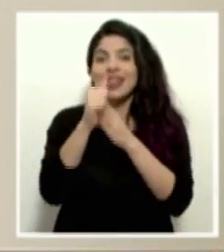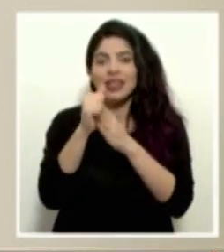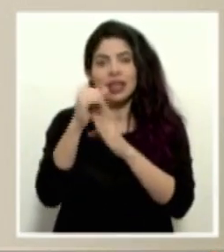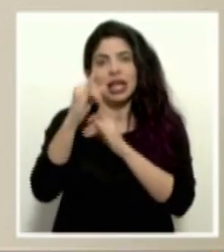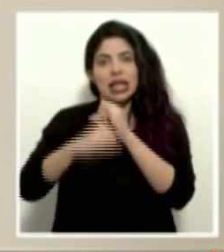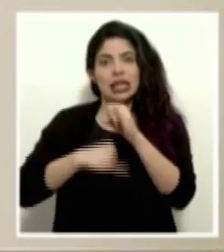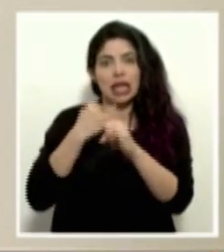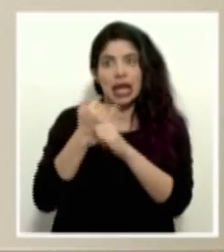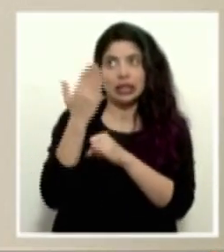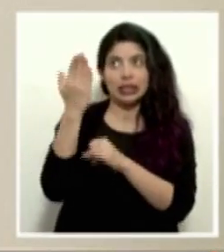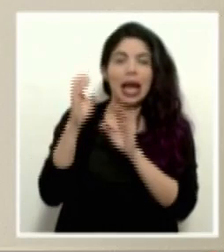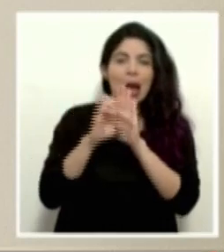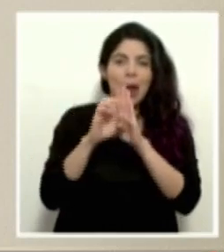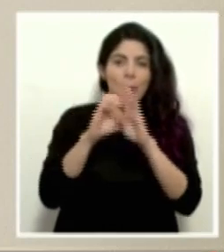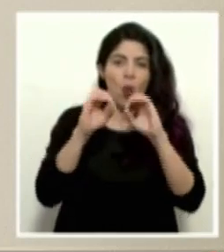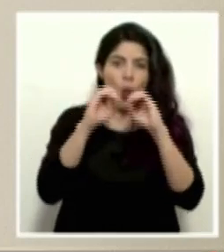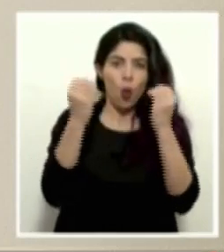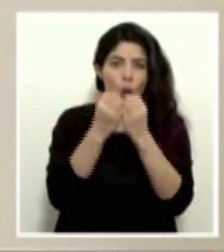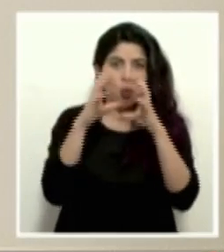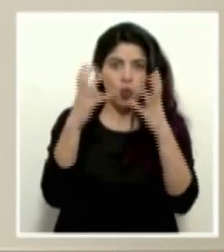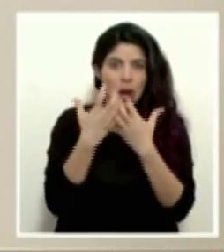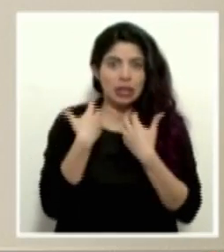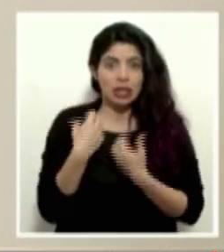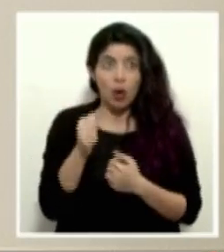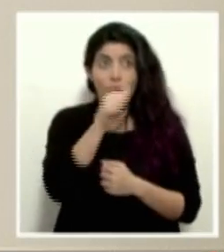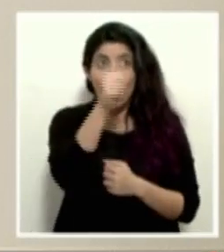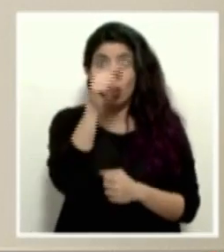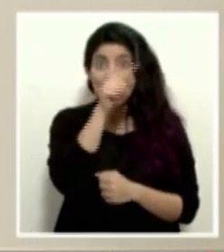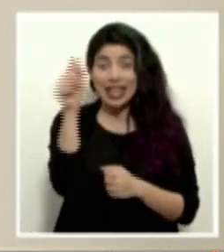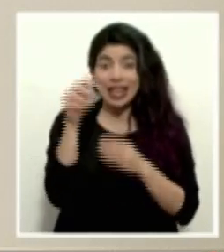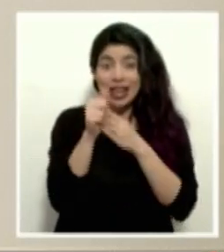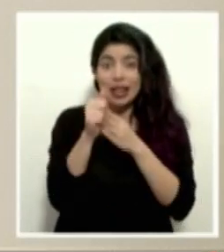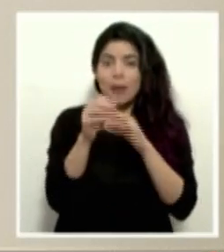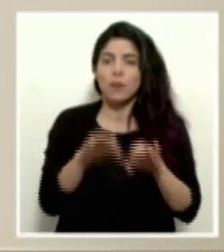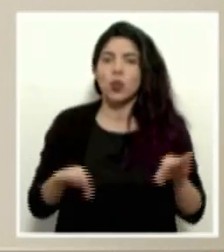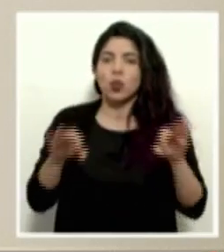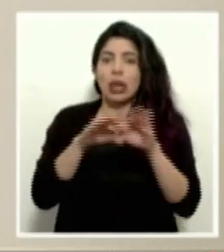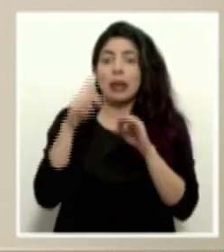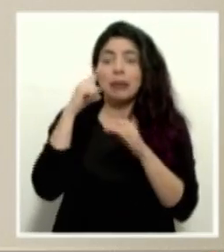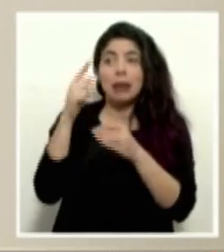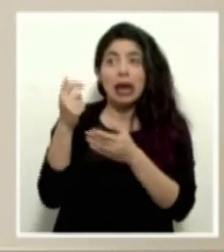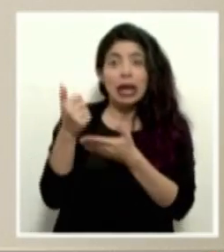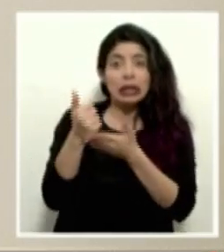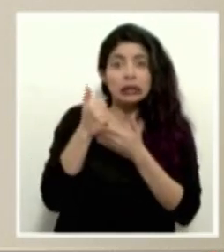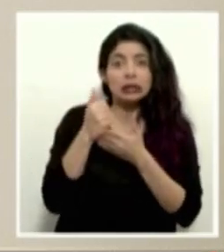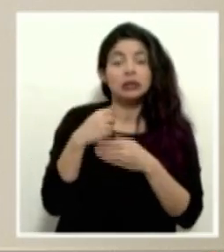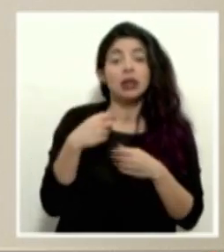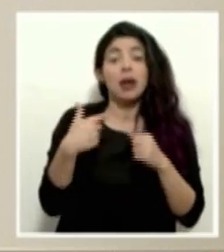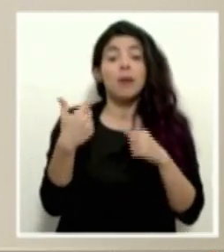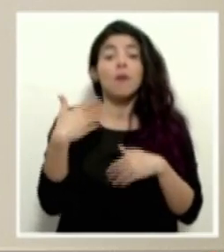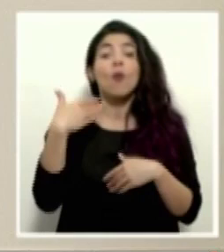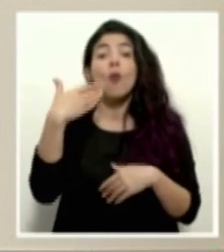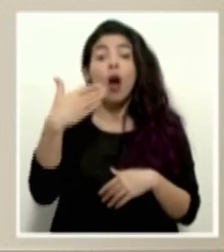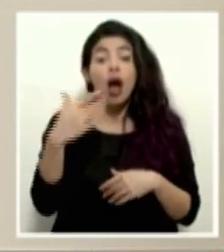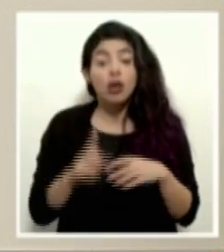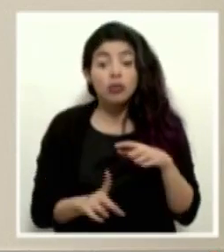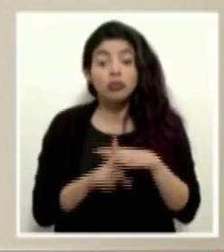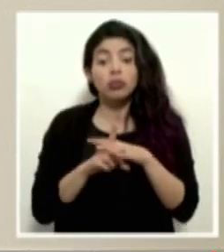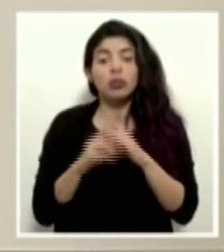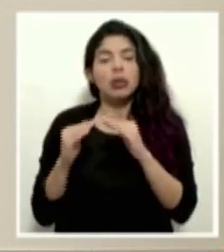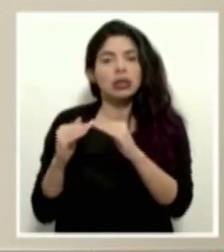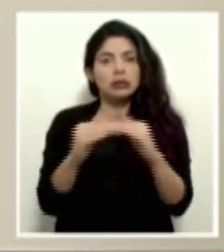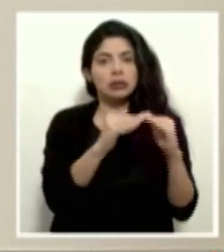internacionales como la Organización Mundial de la Salud u otros para lograr que tengamos de la forma más equitativa, incluso